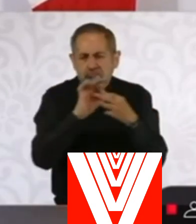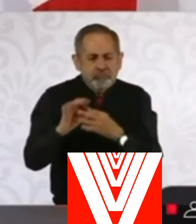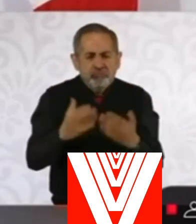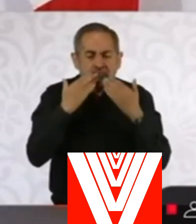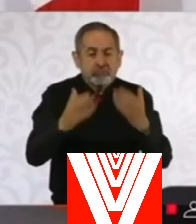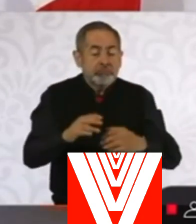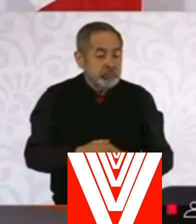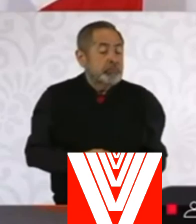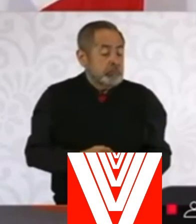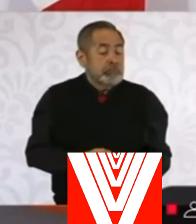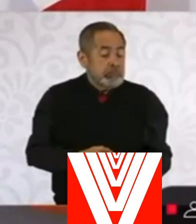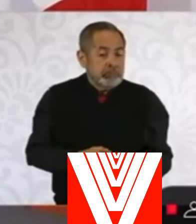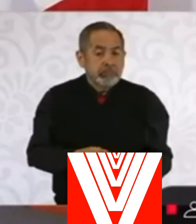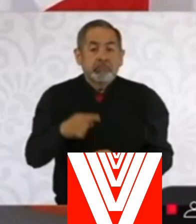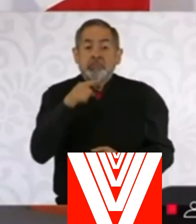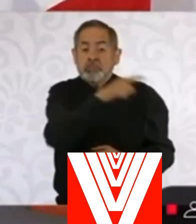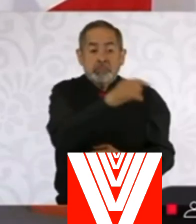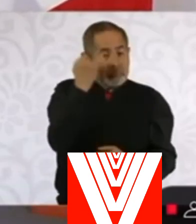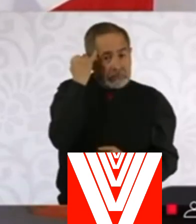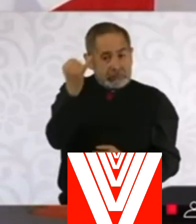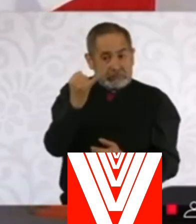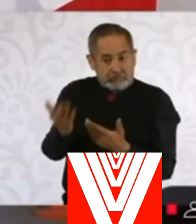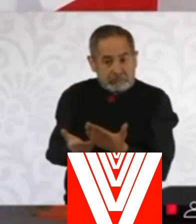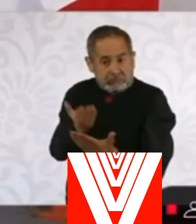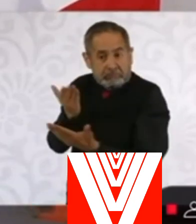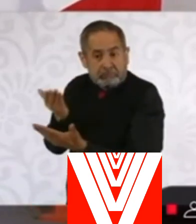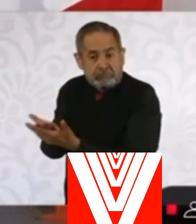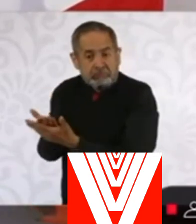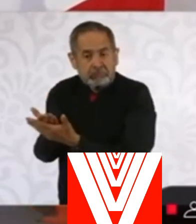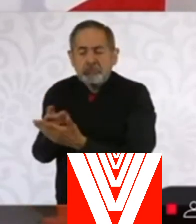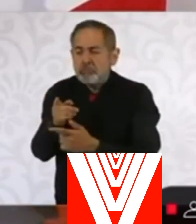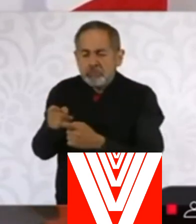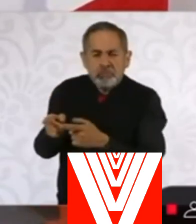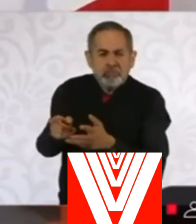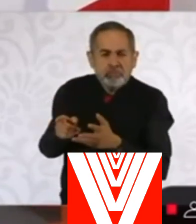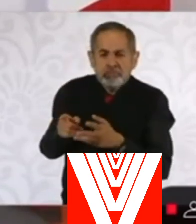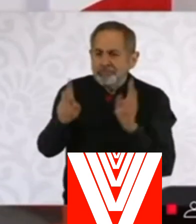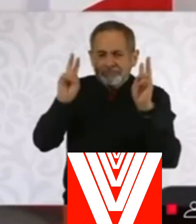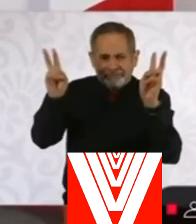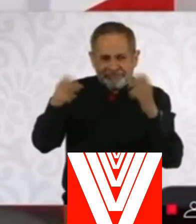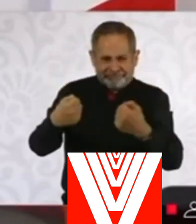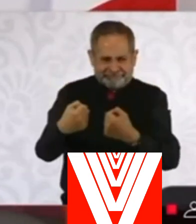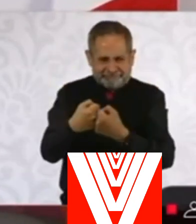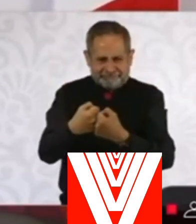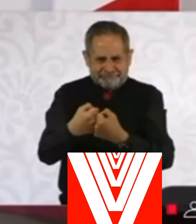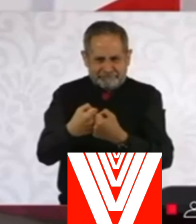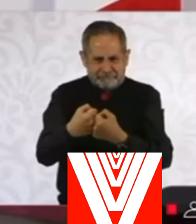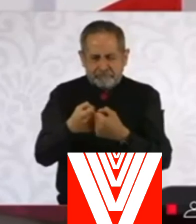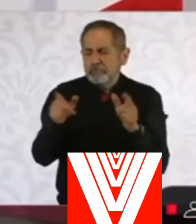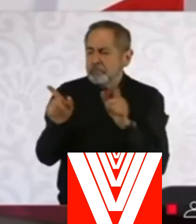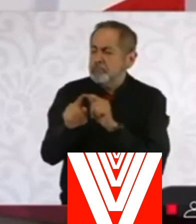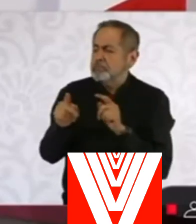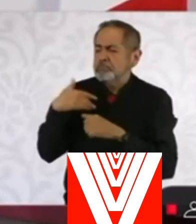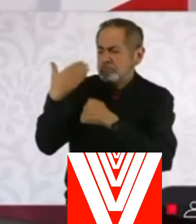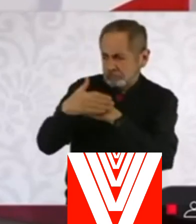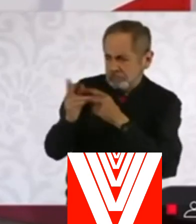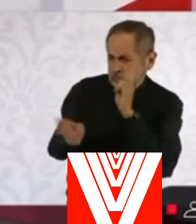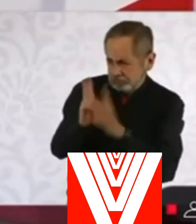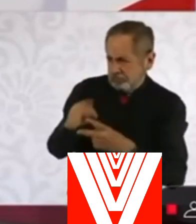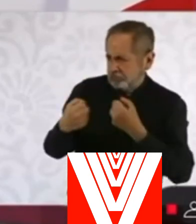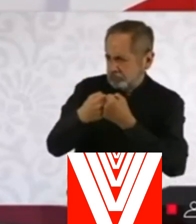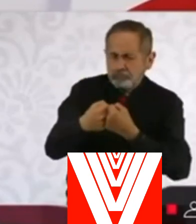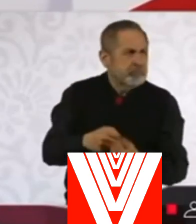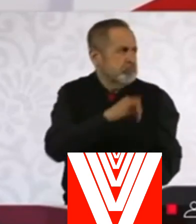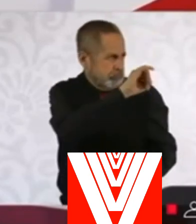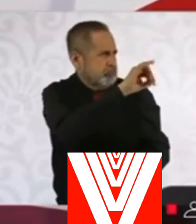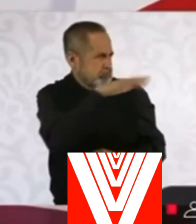Llegó un momento en que él planteó, está el tema de la frontera, así nada más lo dijo. Y yo le dije, sí,